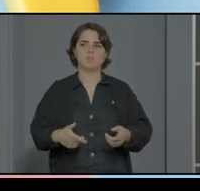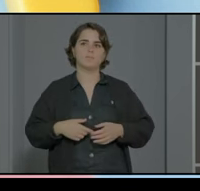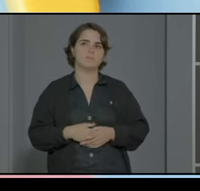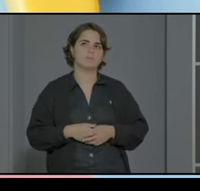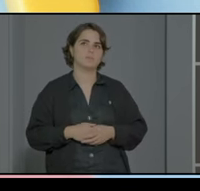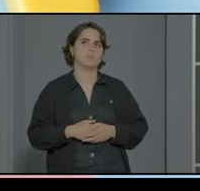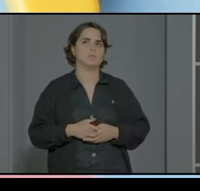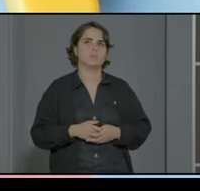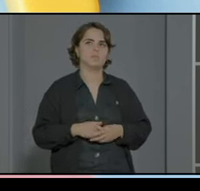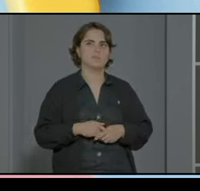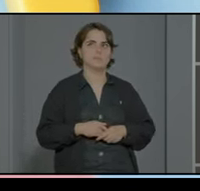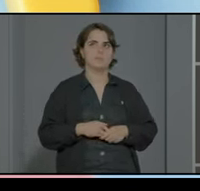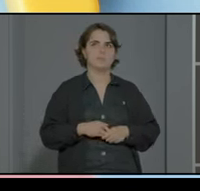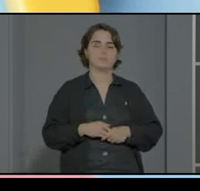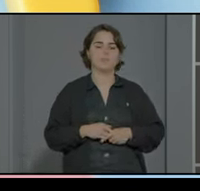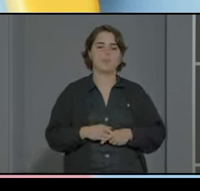etcétera